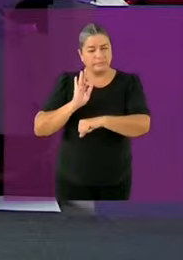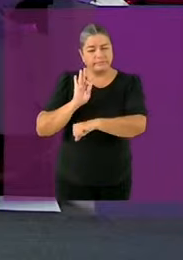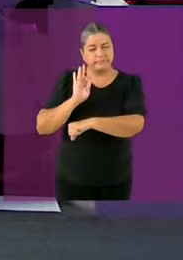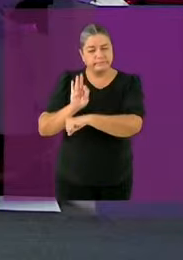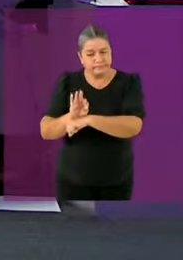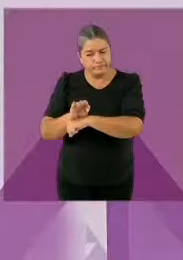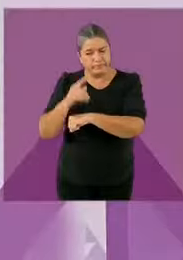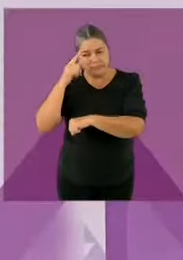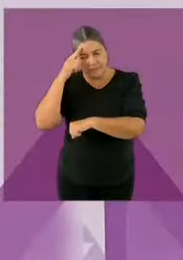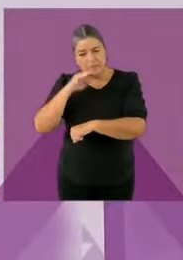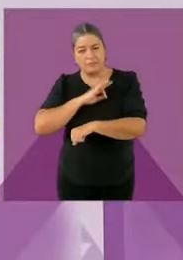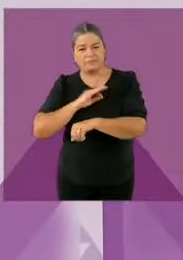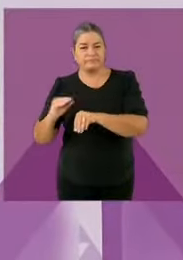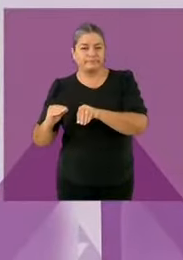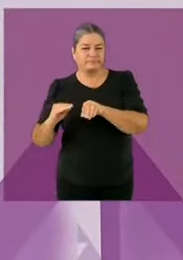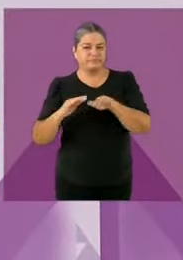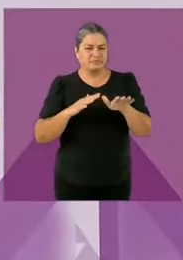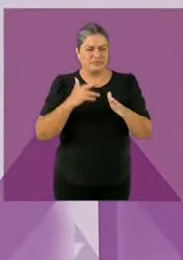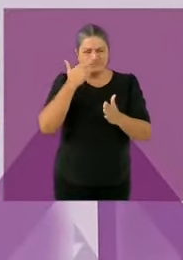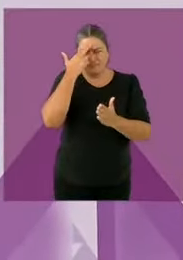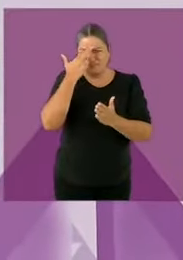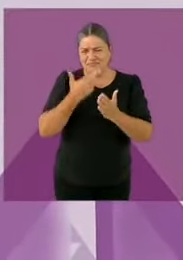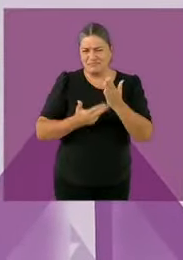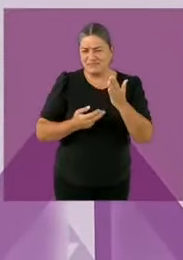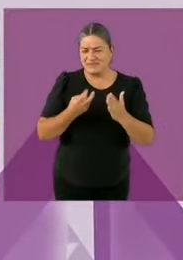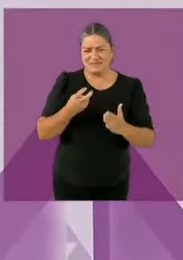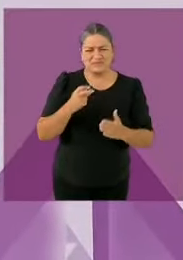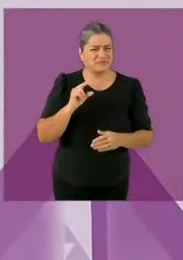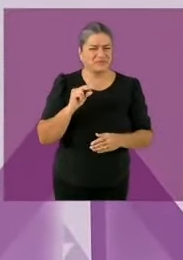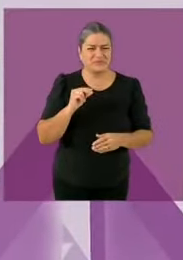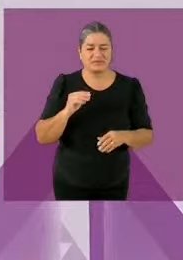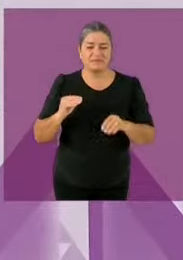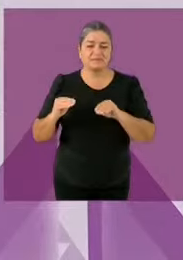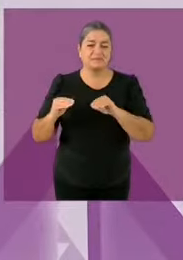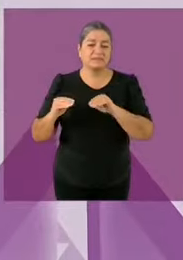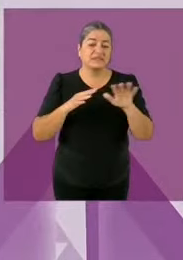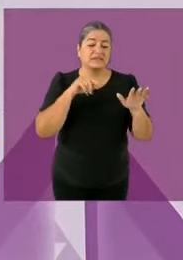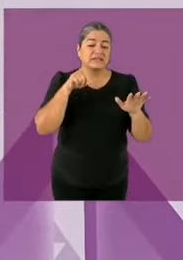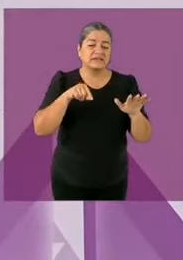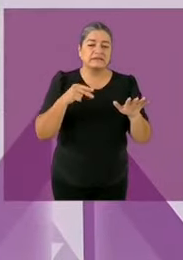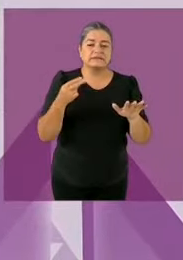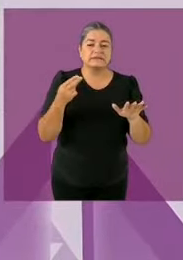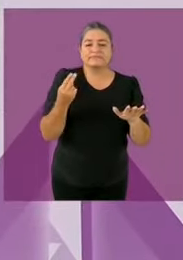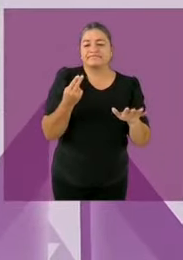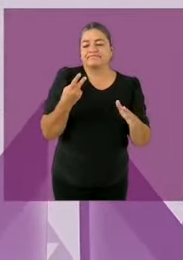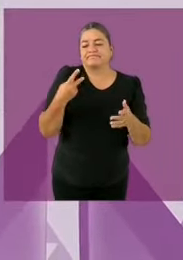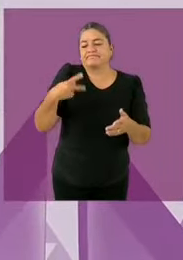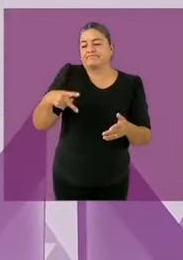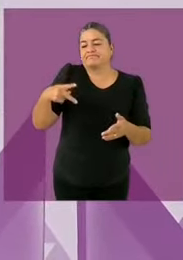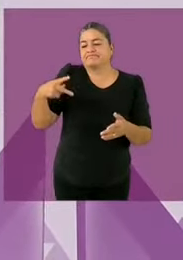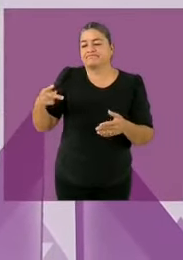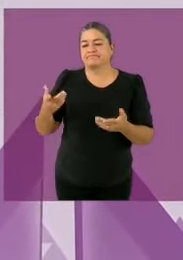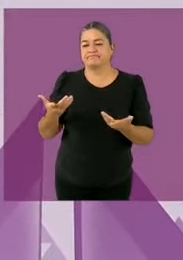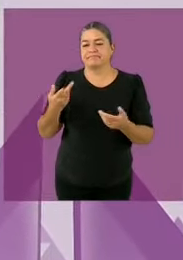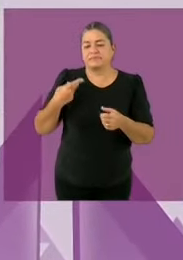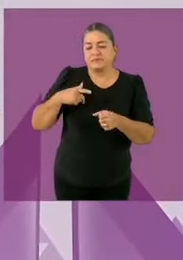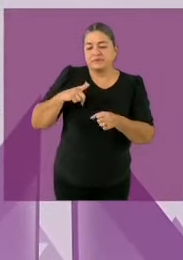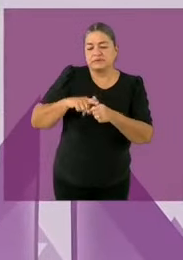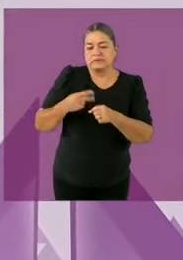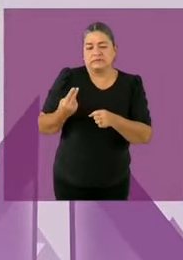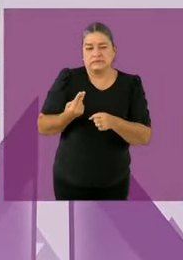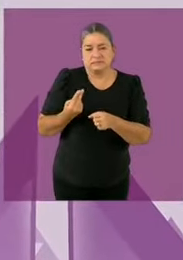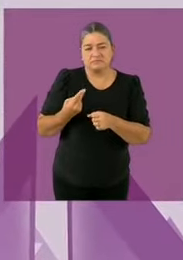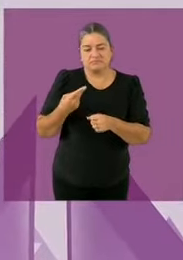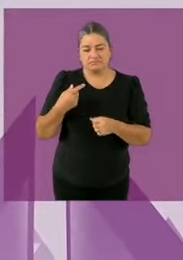que toman seres humanos. Y quiero decir que como dije por el bien de todo primero las niñas y los niños especialmente una